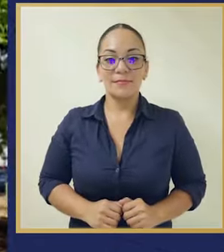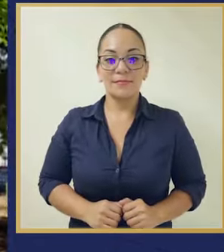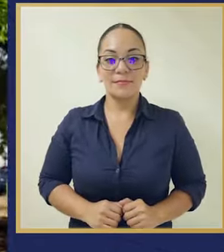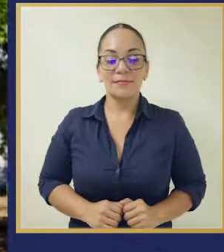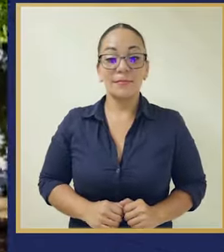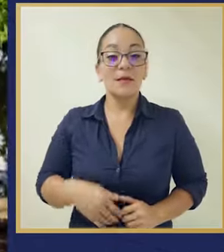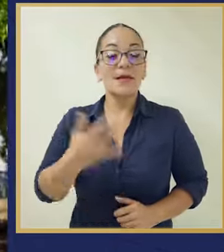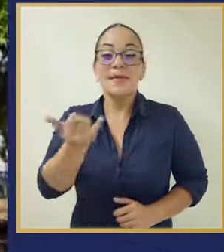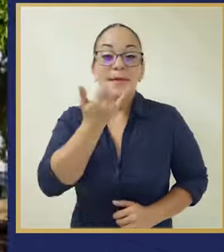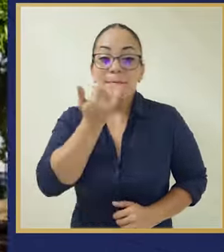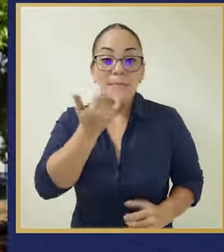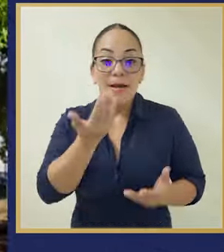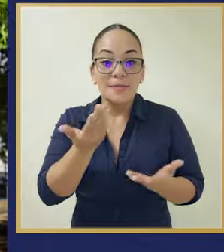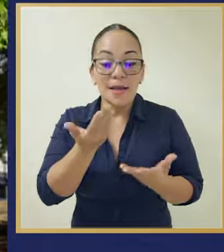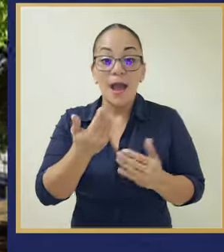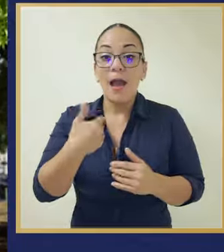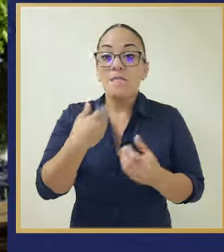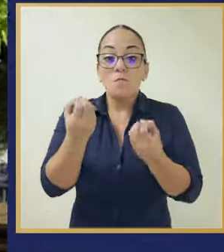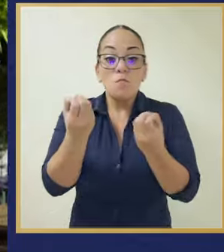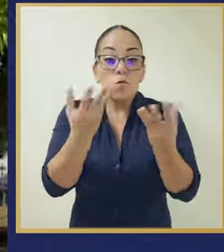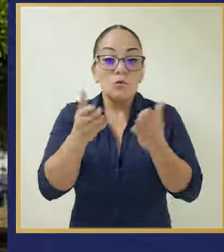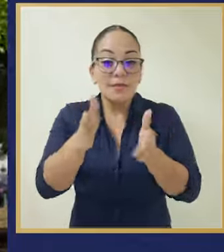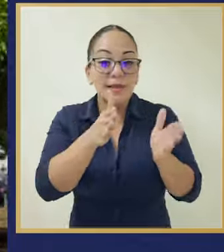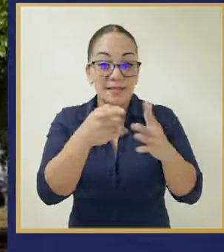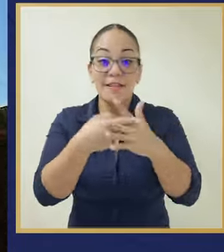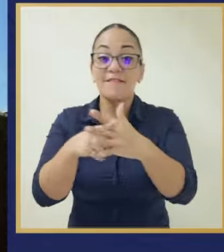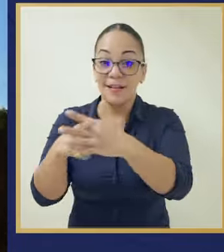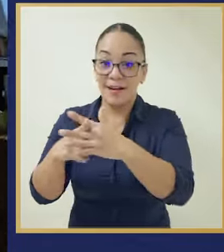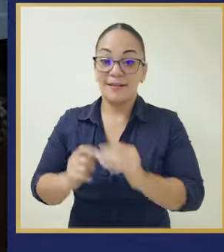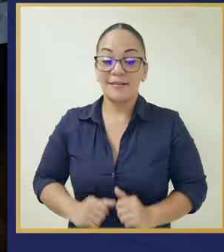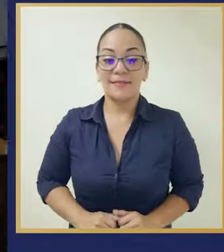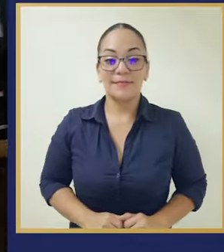Lo que pasa es que hay muchas calles que abilar.